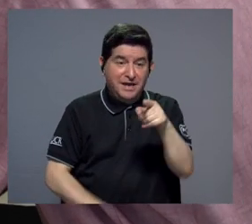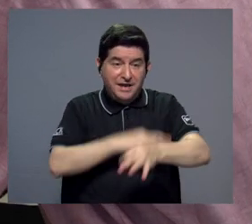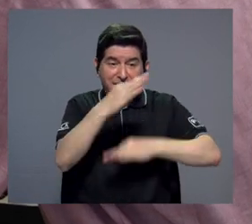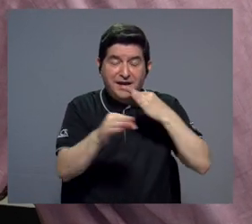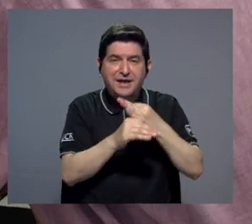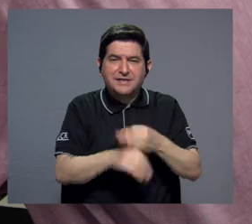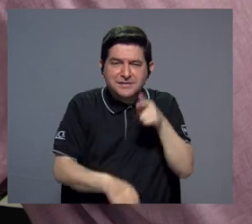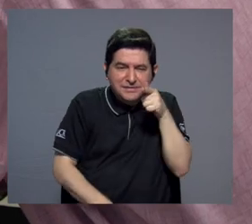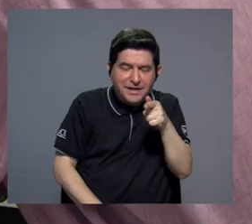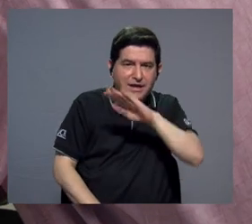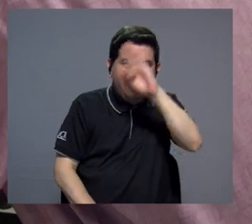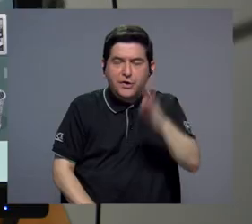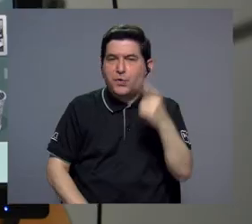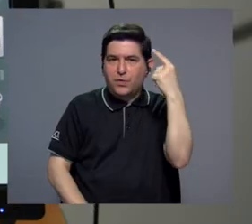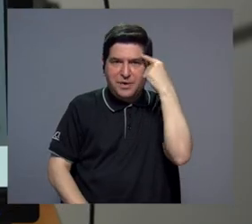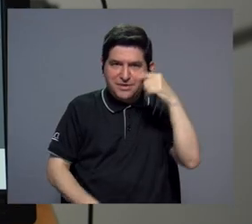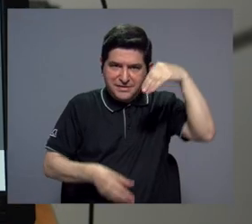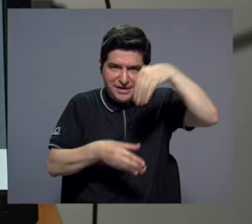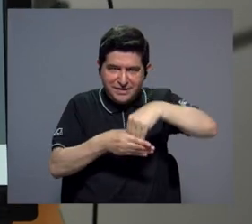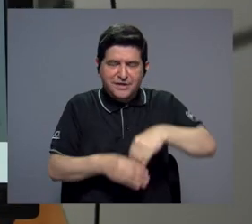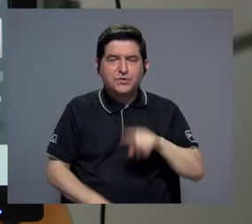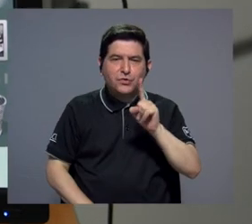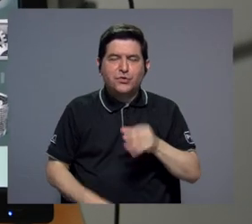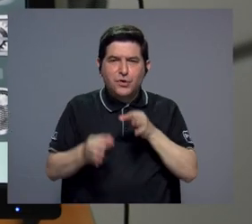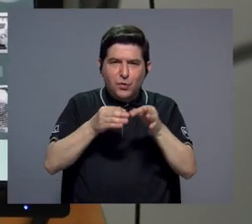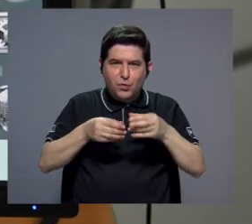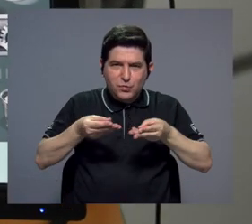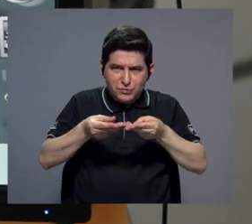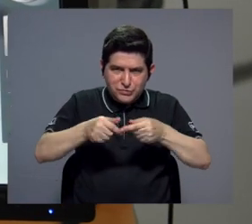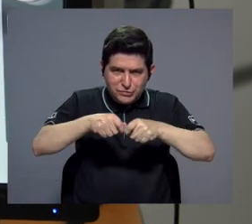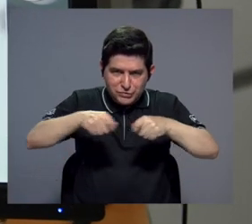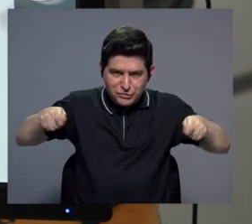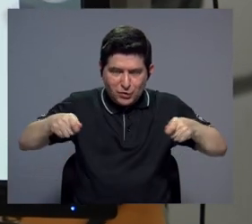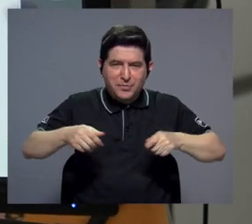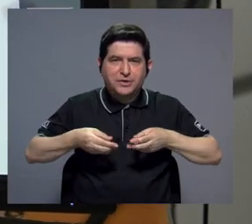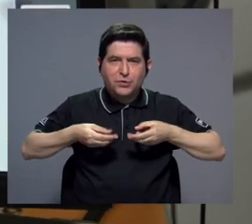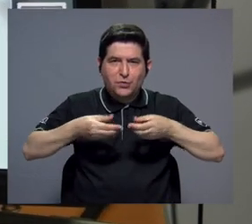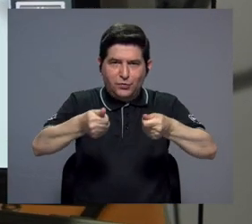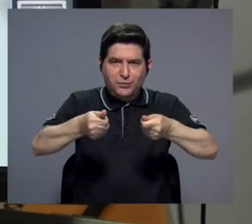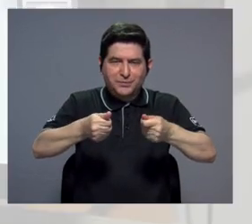porque este tipo de láser nunca se había pensado poner en un citómetro de flujo.